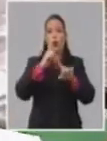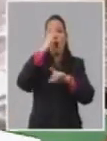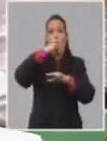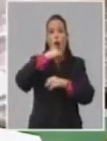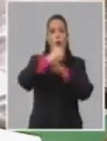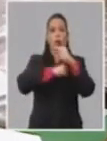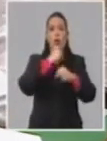contra la salud.